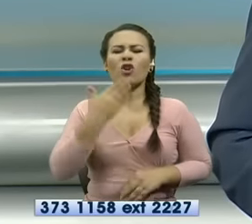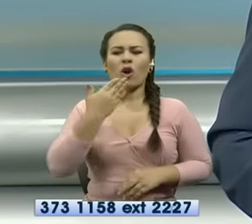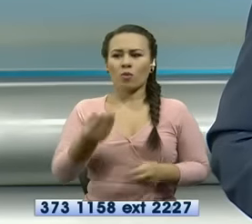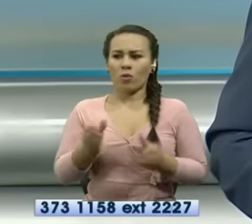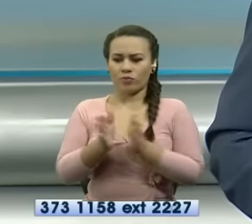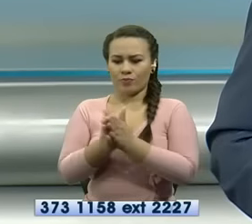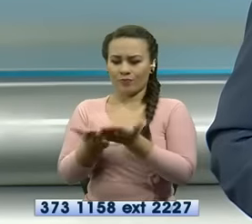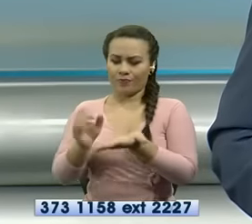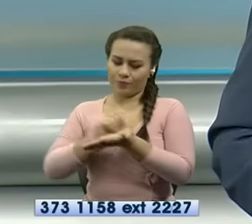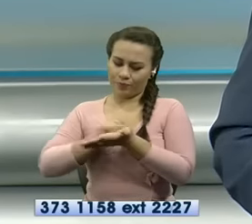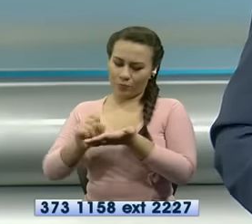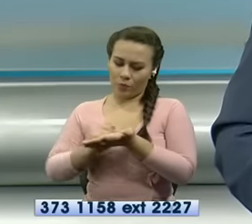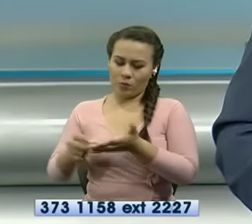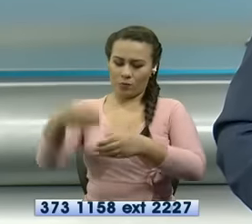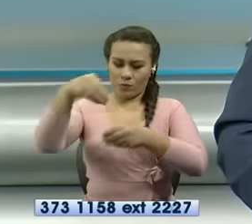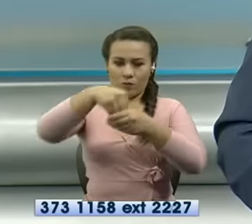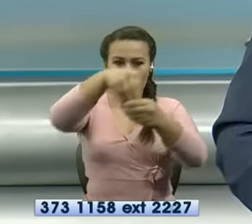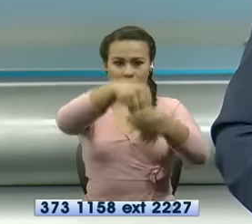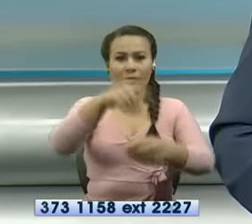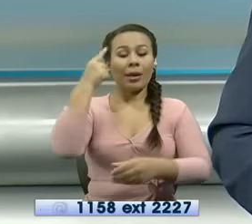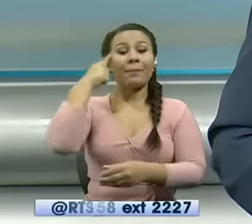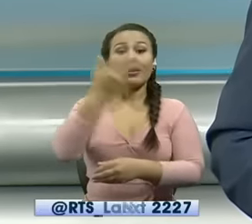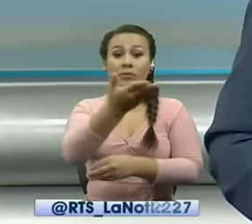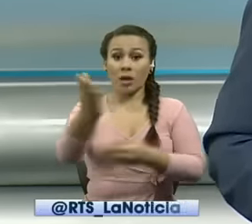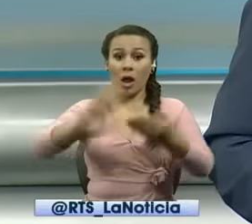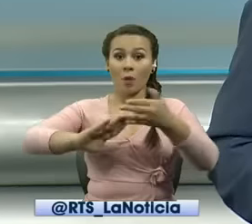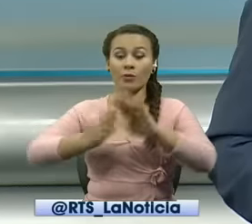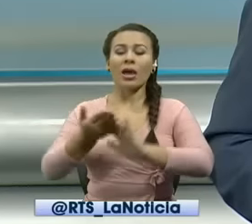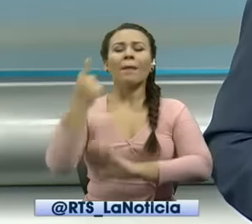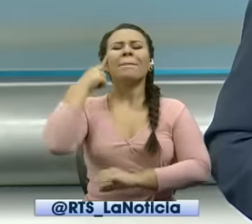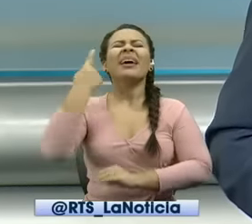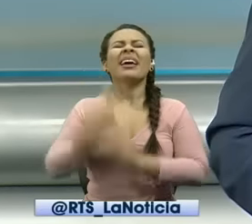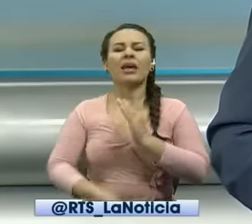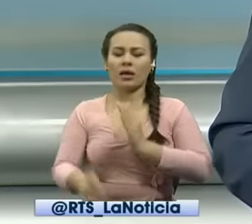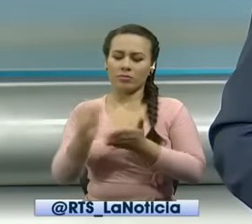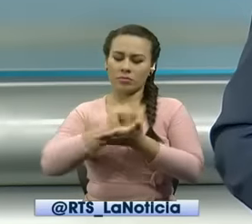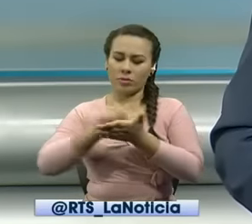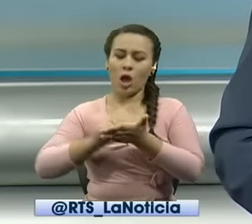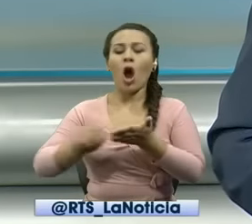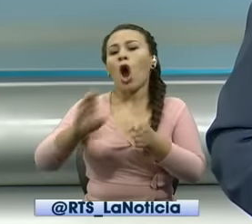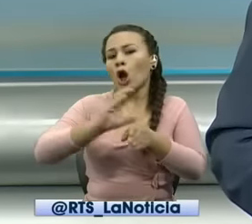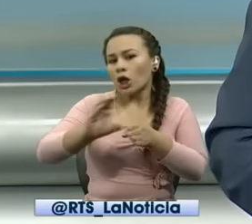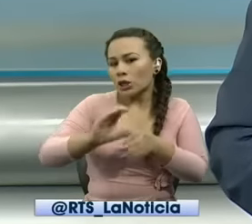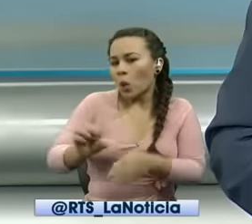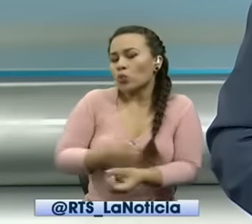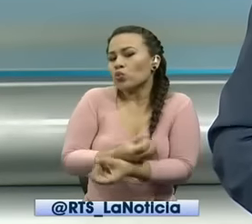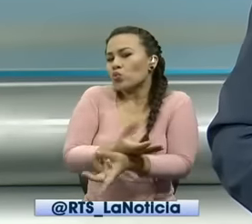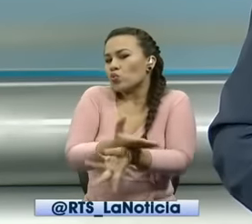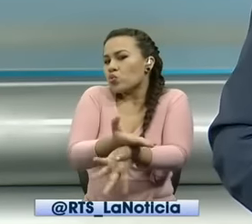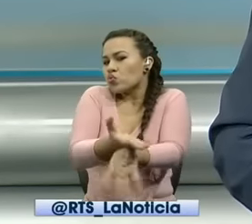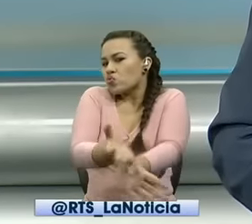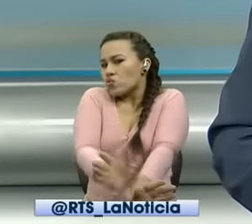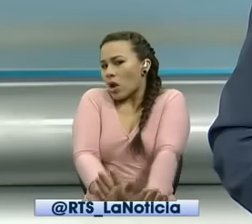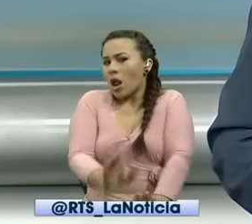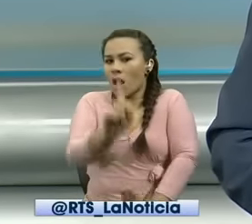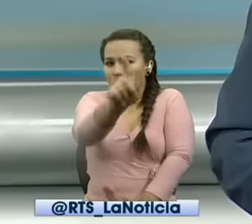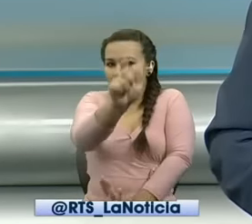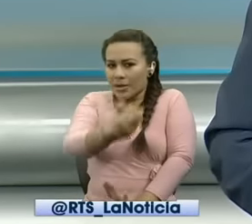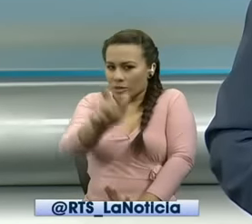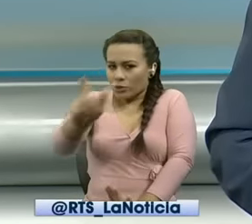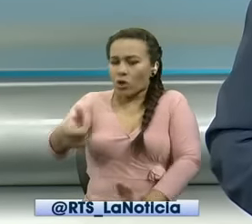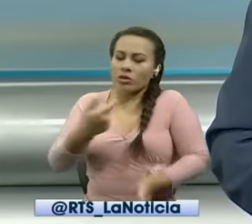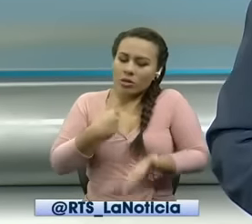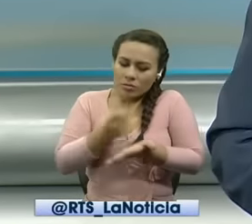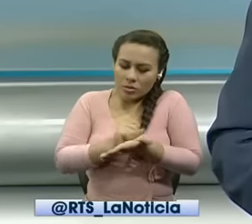sugerencias a disposición de la comunidad el fin es que a través de ellos los ciudadanos